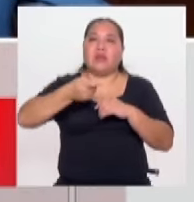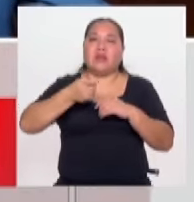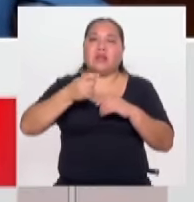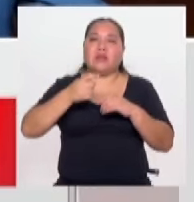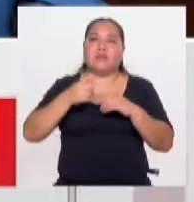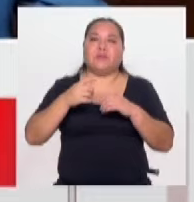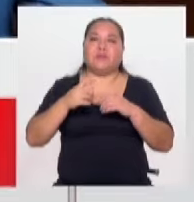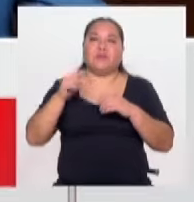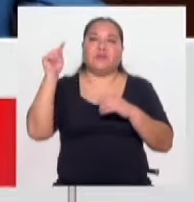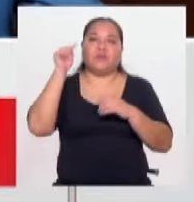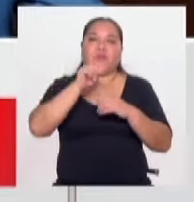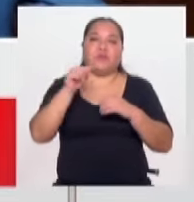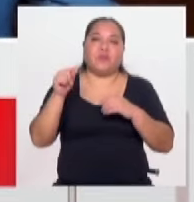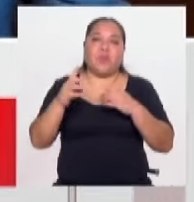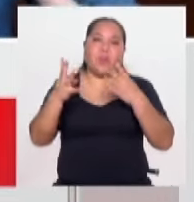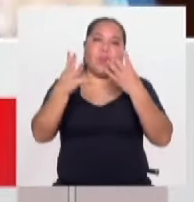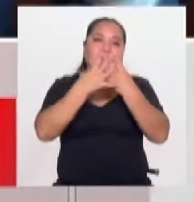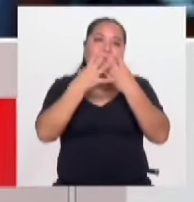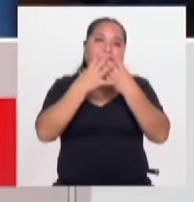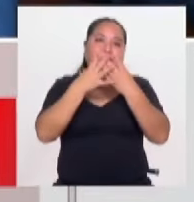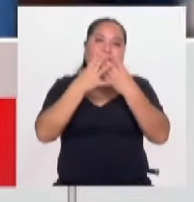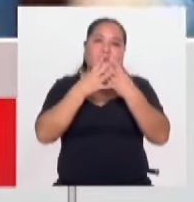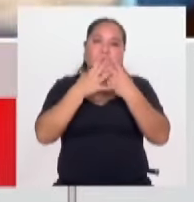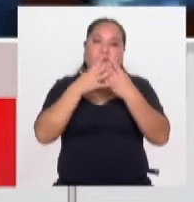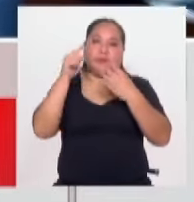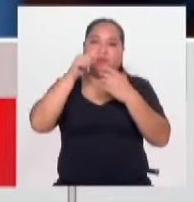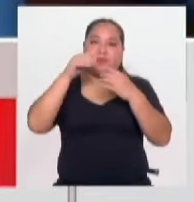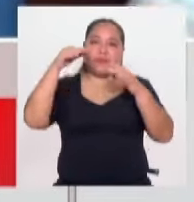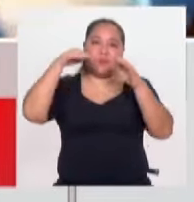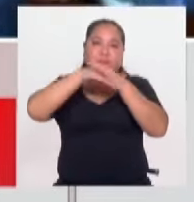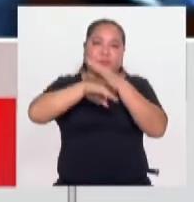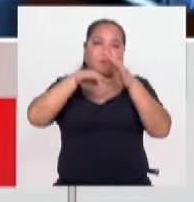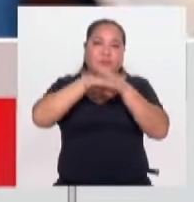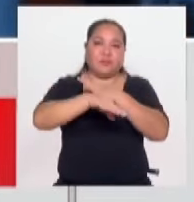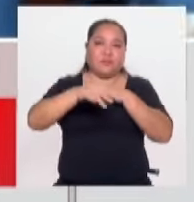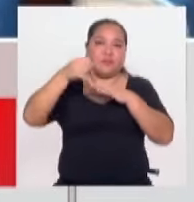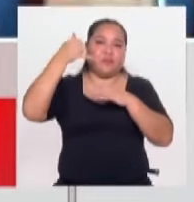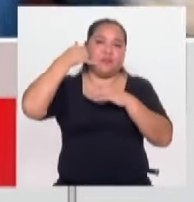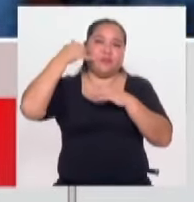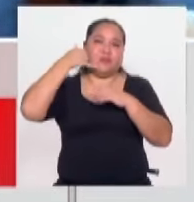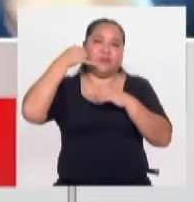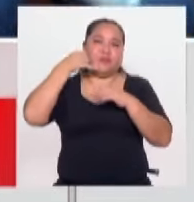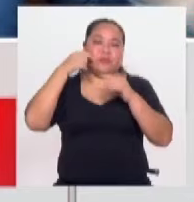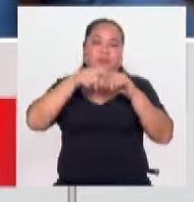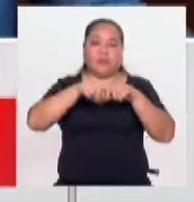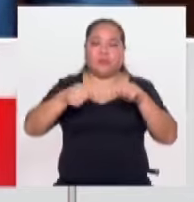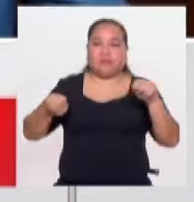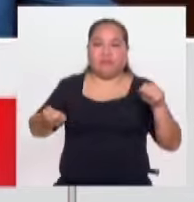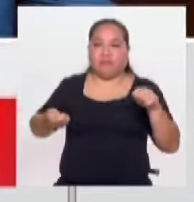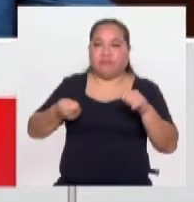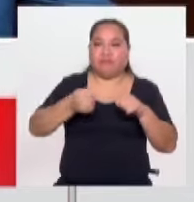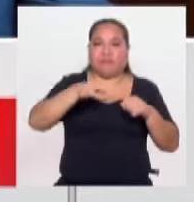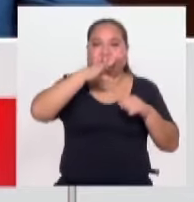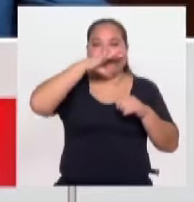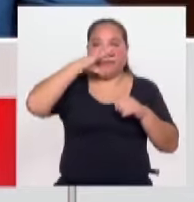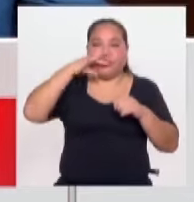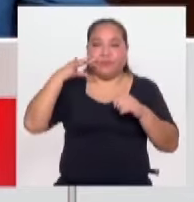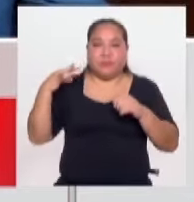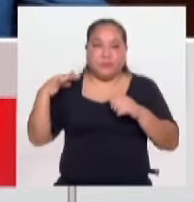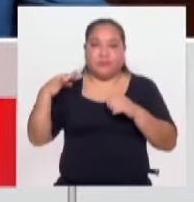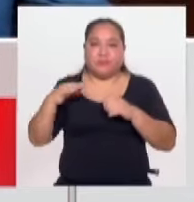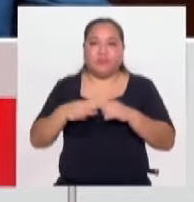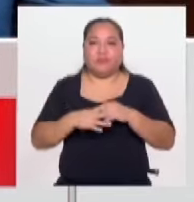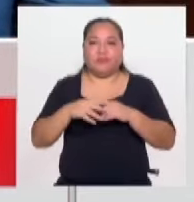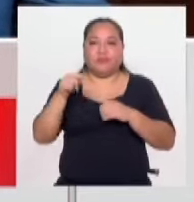organizados, donde ingresan celulares, armamento, chavetas, cuchillos, drogas, es